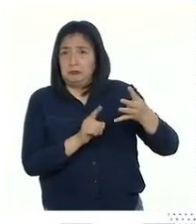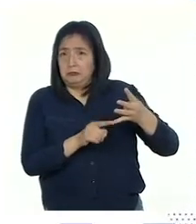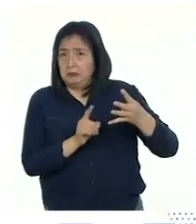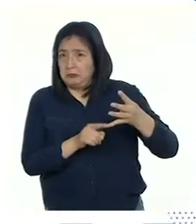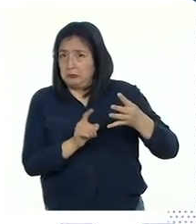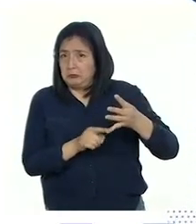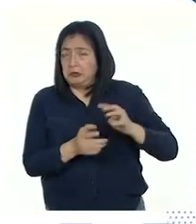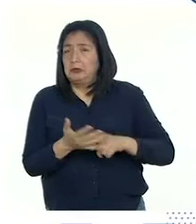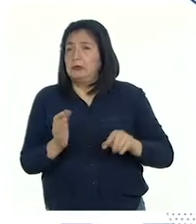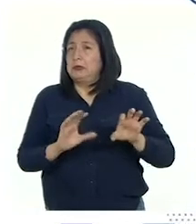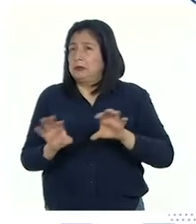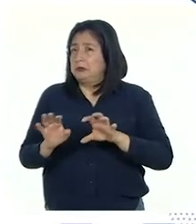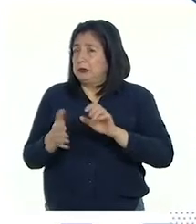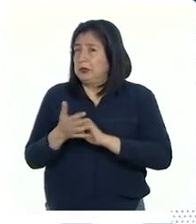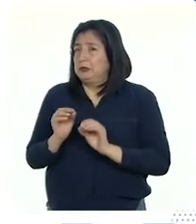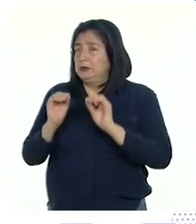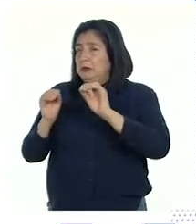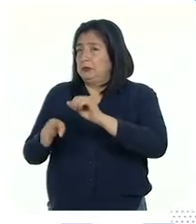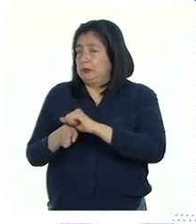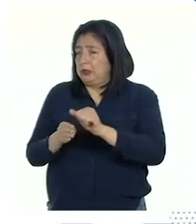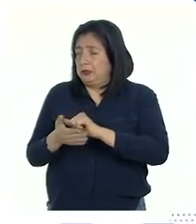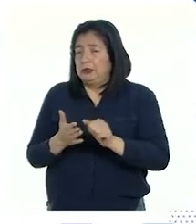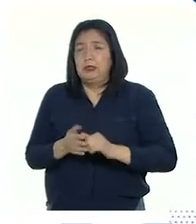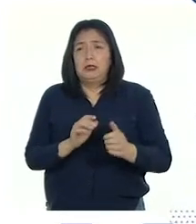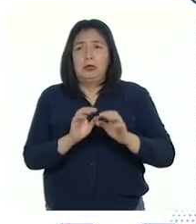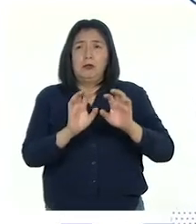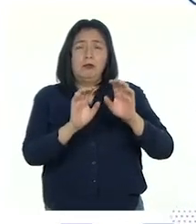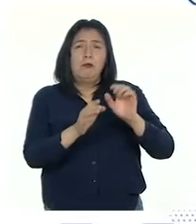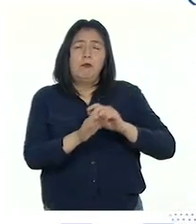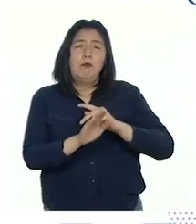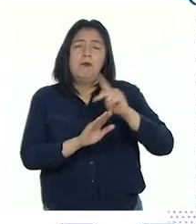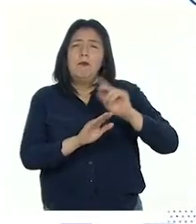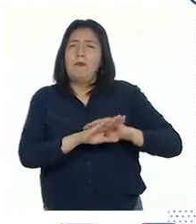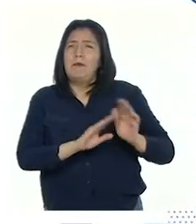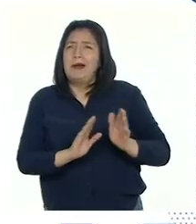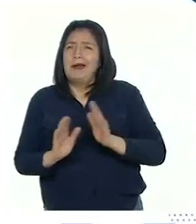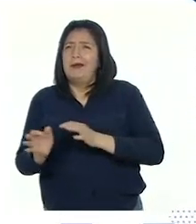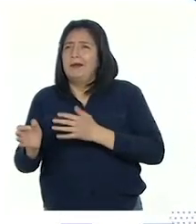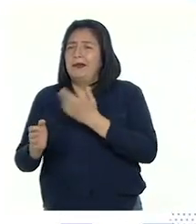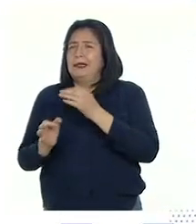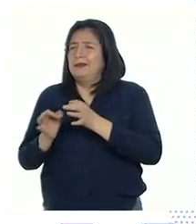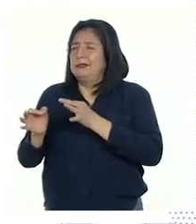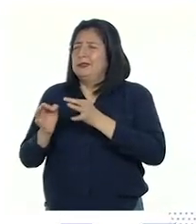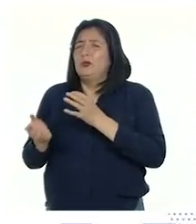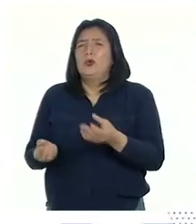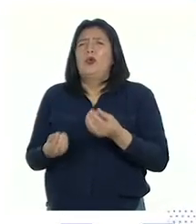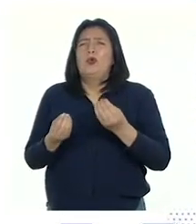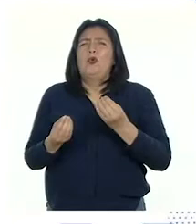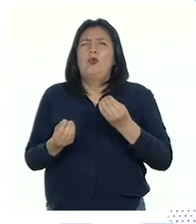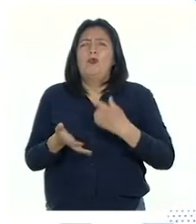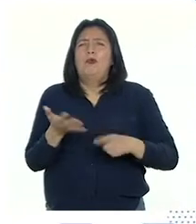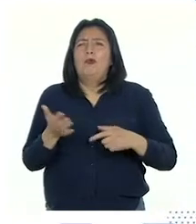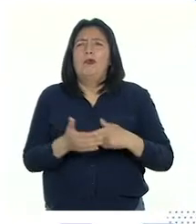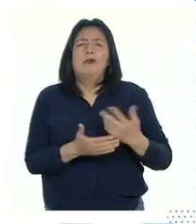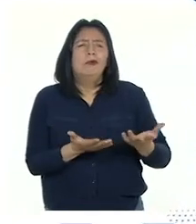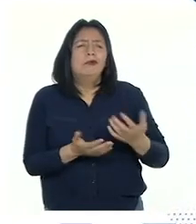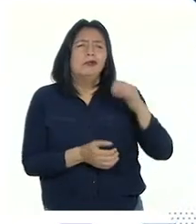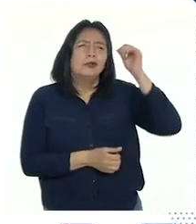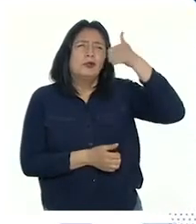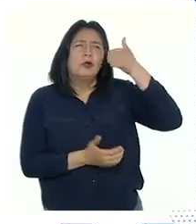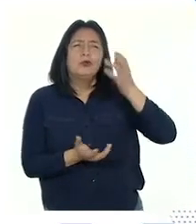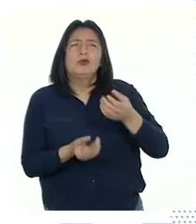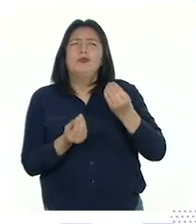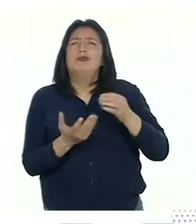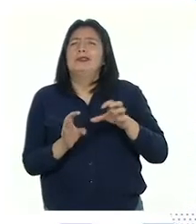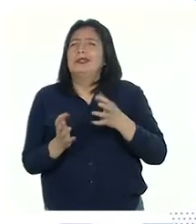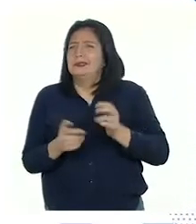siguiente actividad, elaboraremos y aplicaremos un plan para mejorar la explicación sobre cuál es el proceso de formación de los recuerdos.